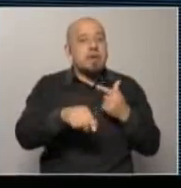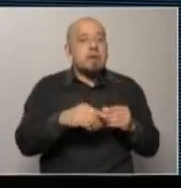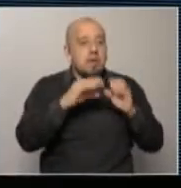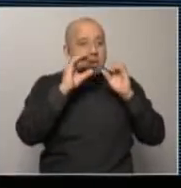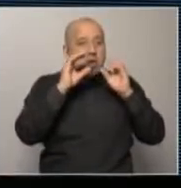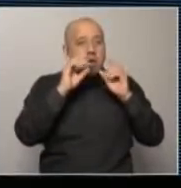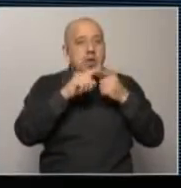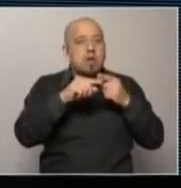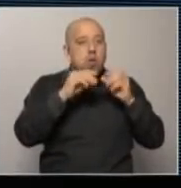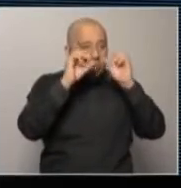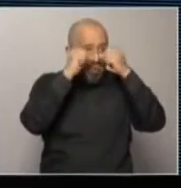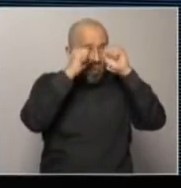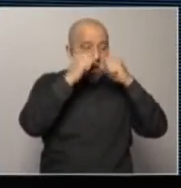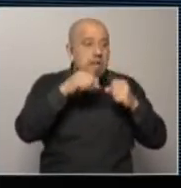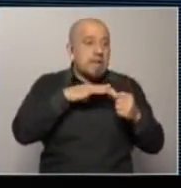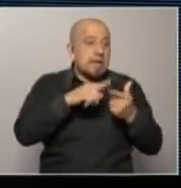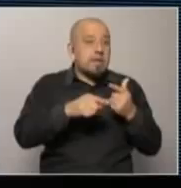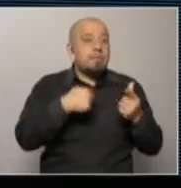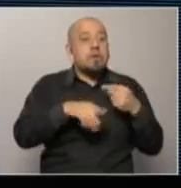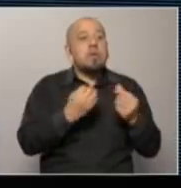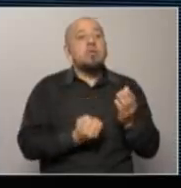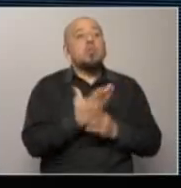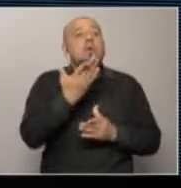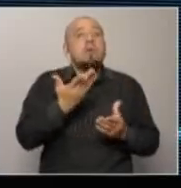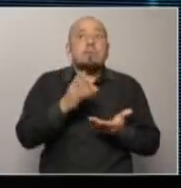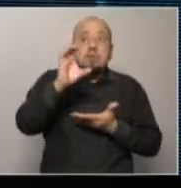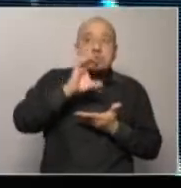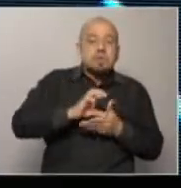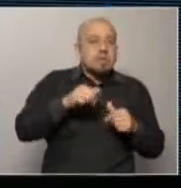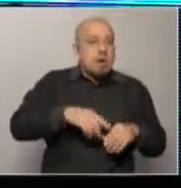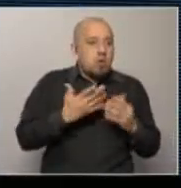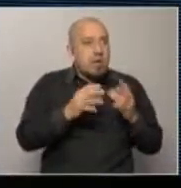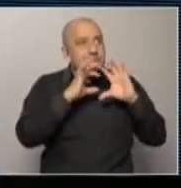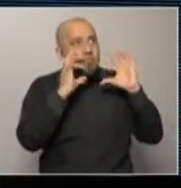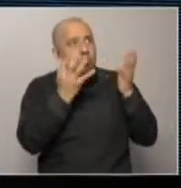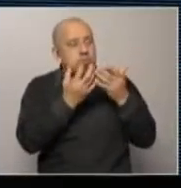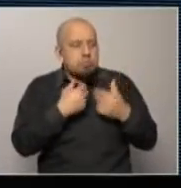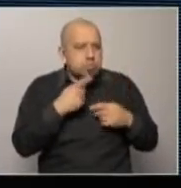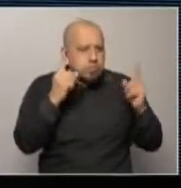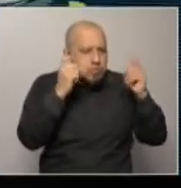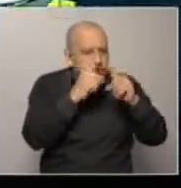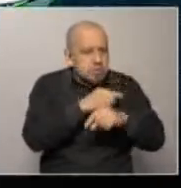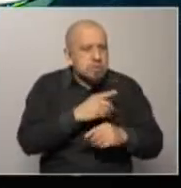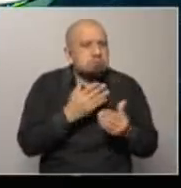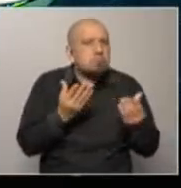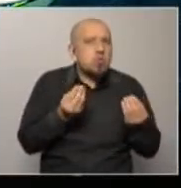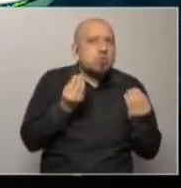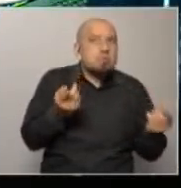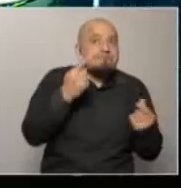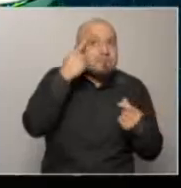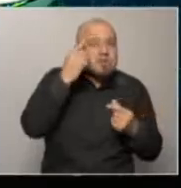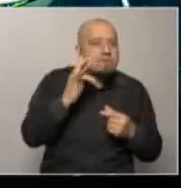las que estaban en carpeta pero las nuevas es difícil con este mundo es complicado entonces bueno